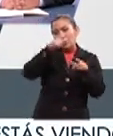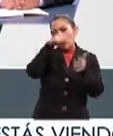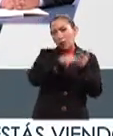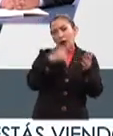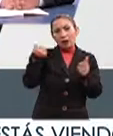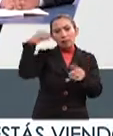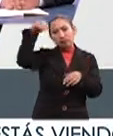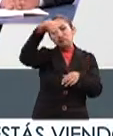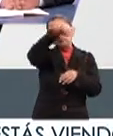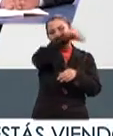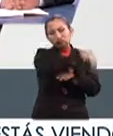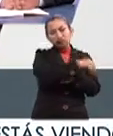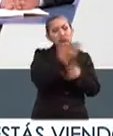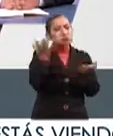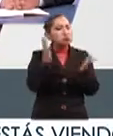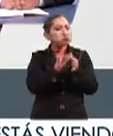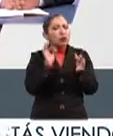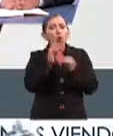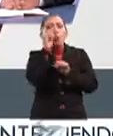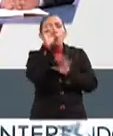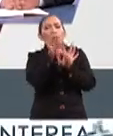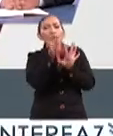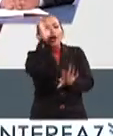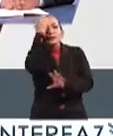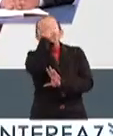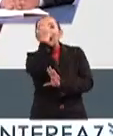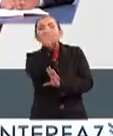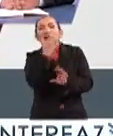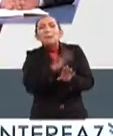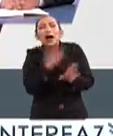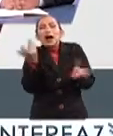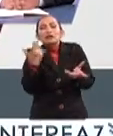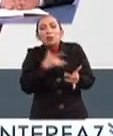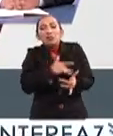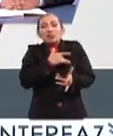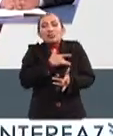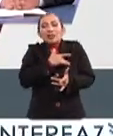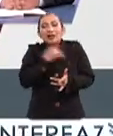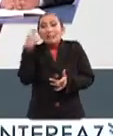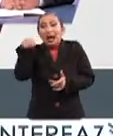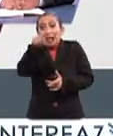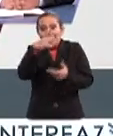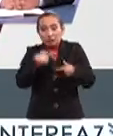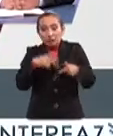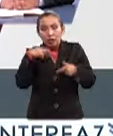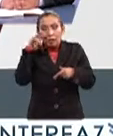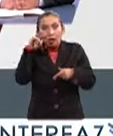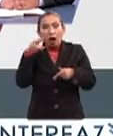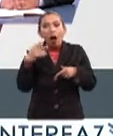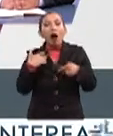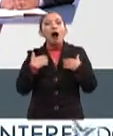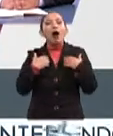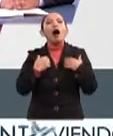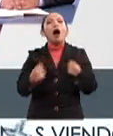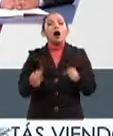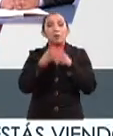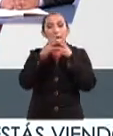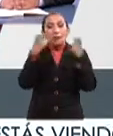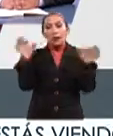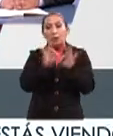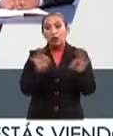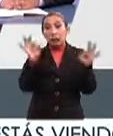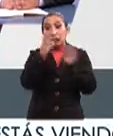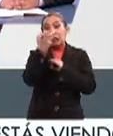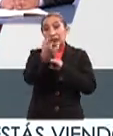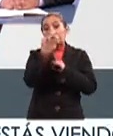de estas experiencias. Cuéntanos una de las experiencias que más te han movido para que el público logre entender la dimensión y la